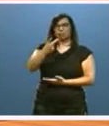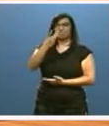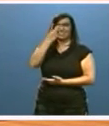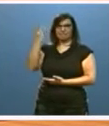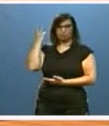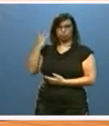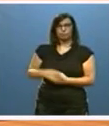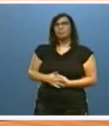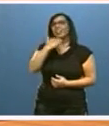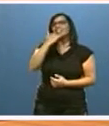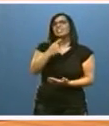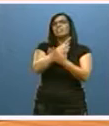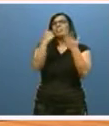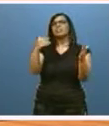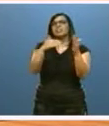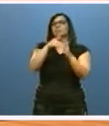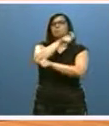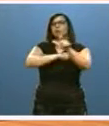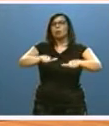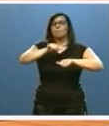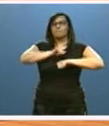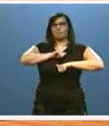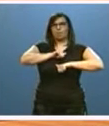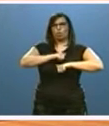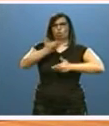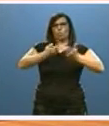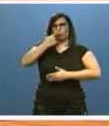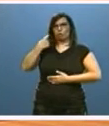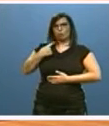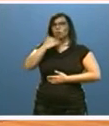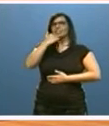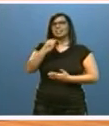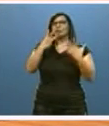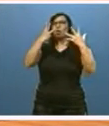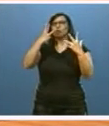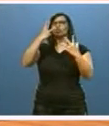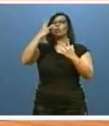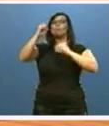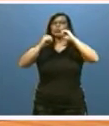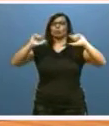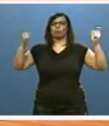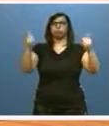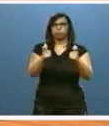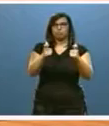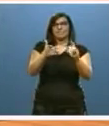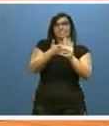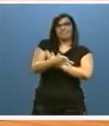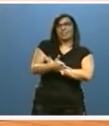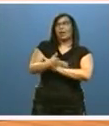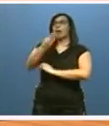Son casi 16.000 parados menos que hace un año, con un descenso cercano al 8% superior a la media nacional.